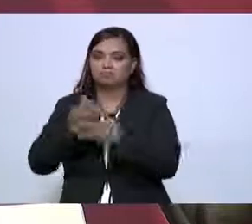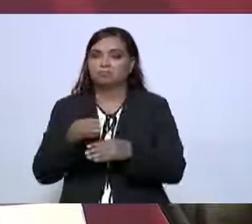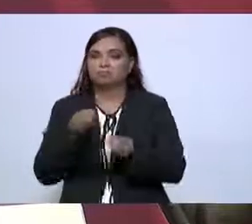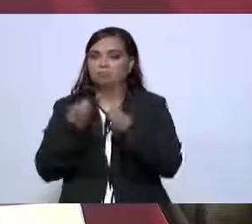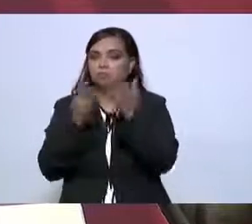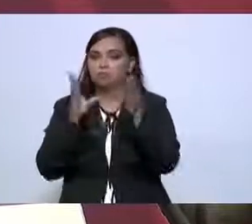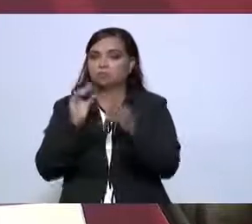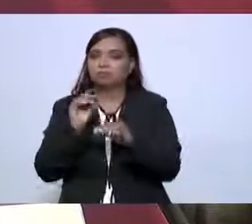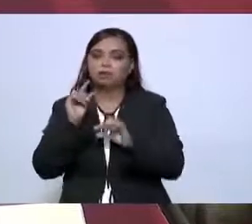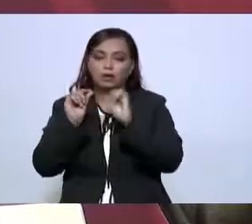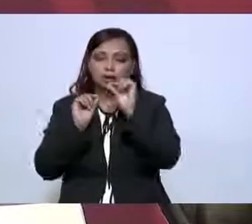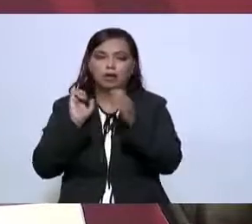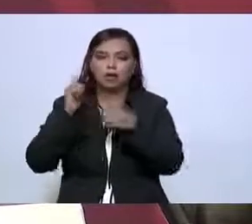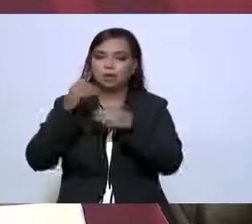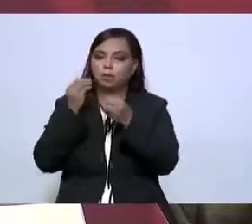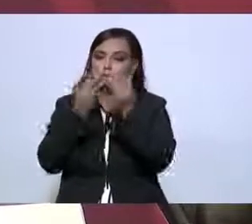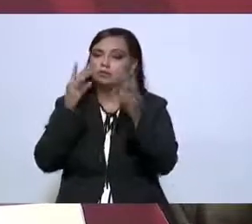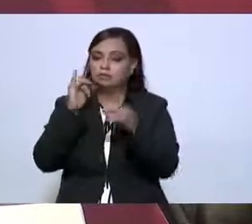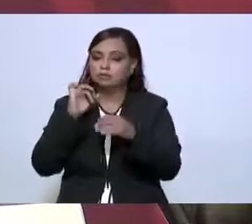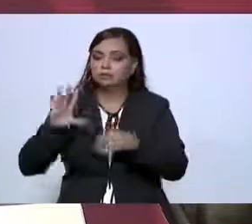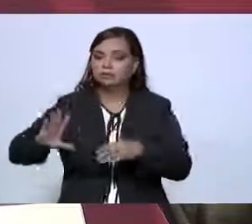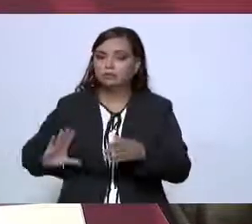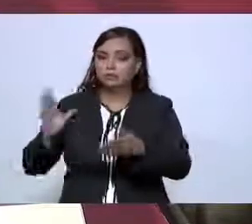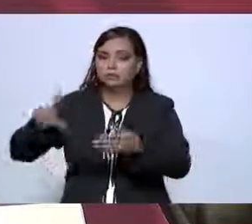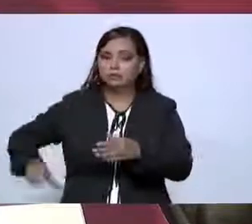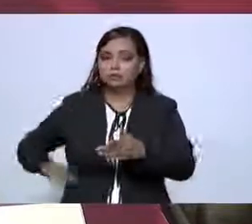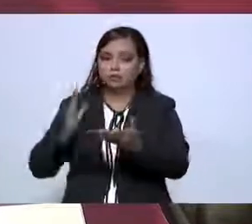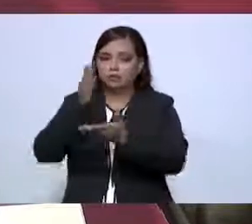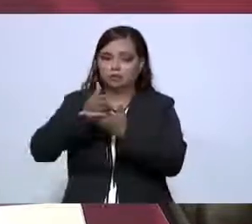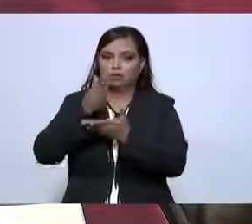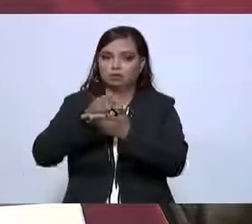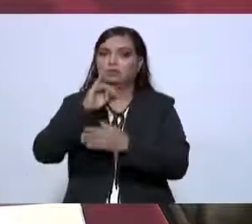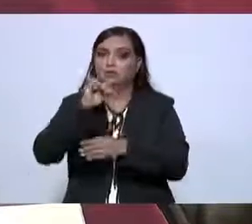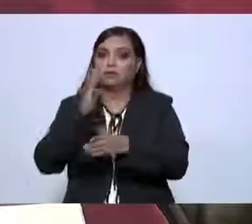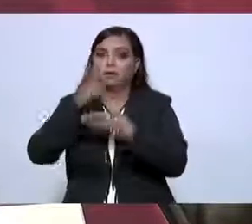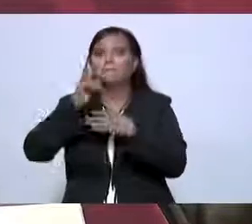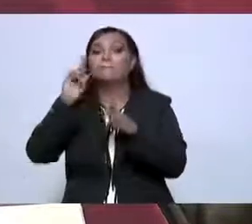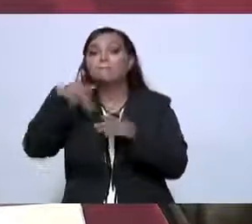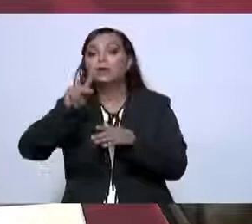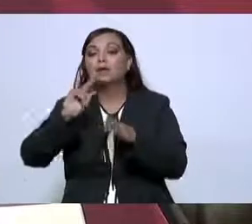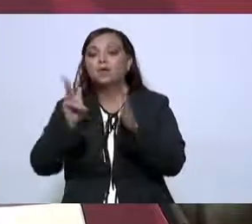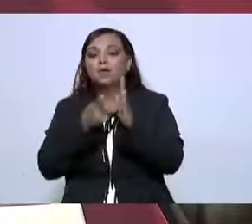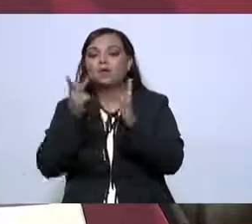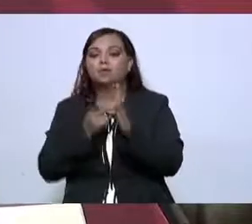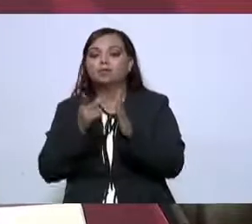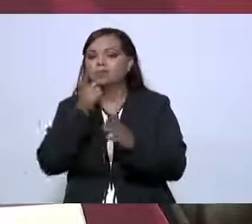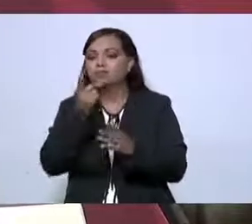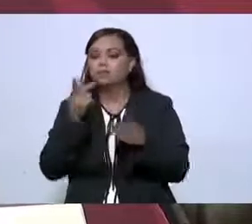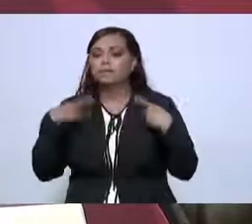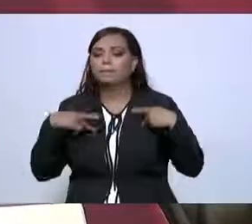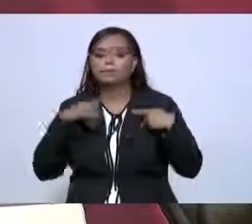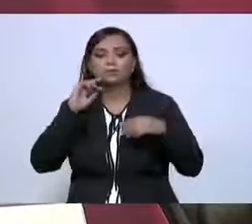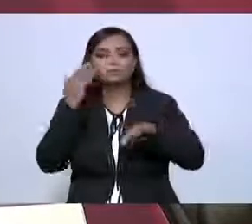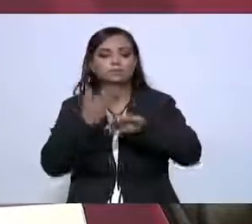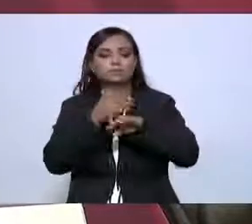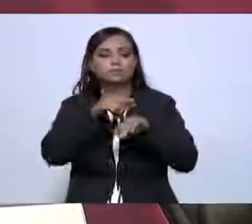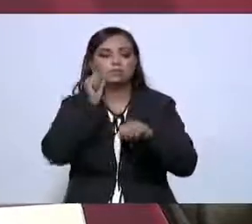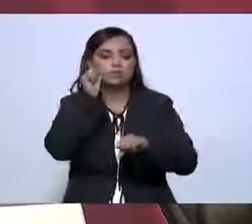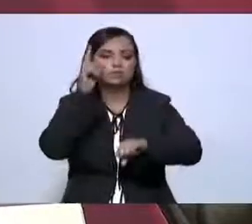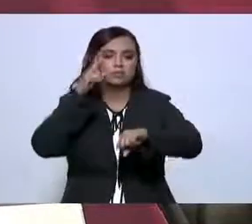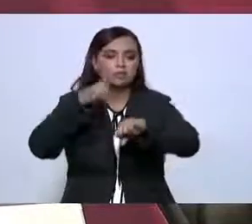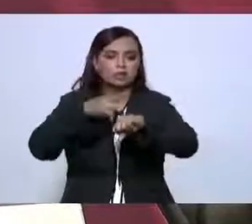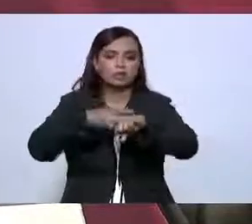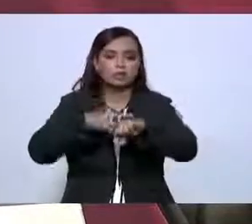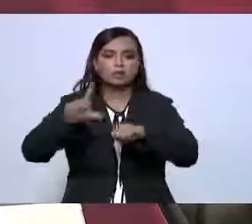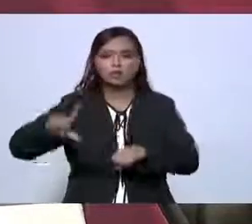asiste, pero otros mandan a los secretarios de